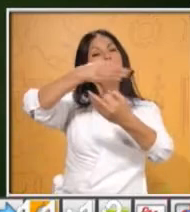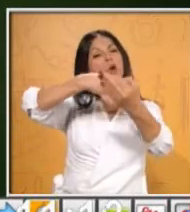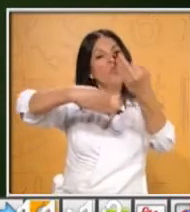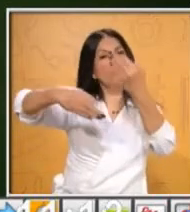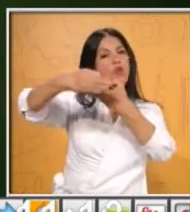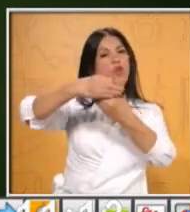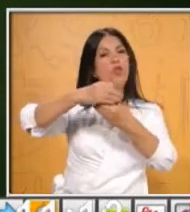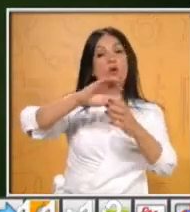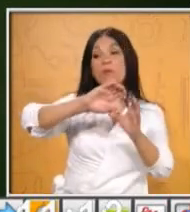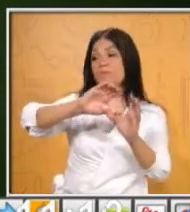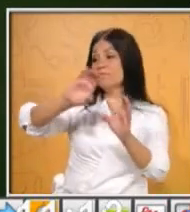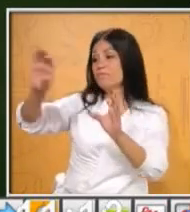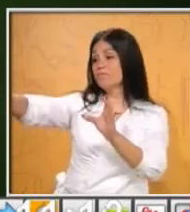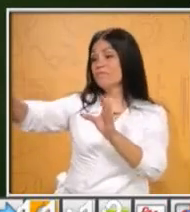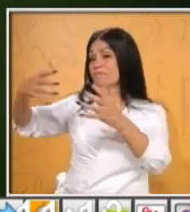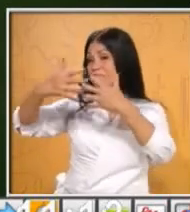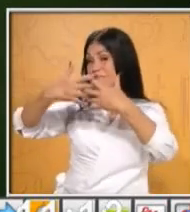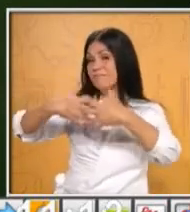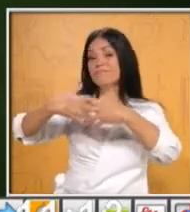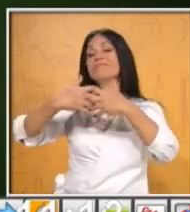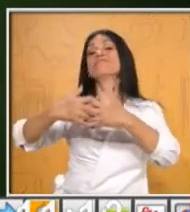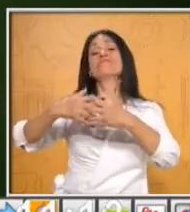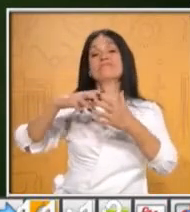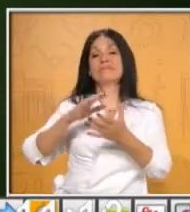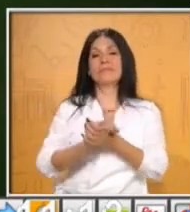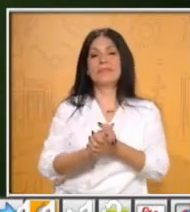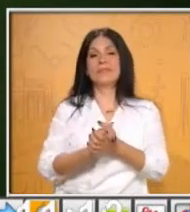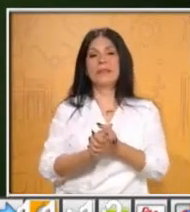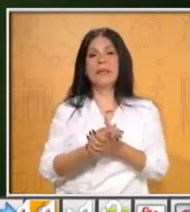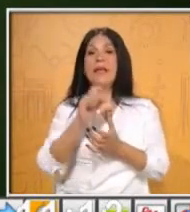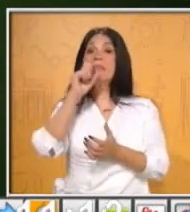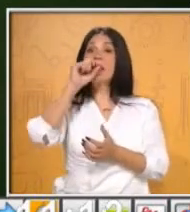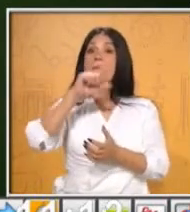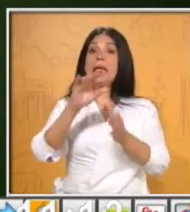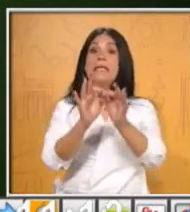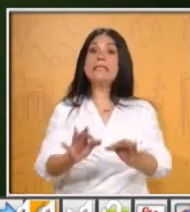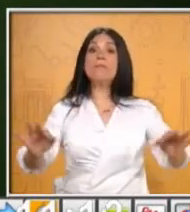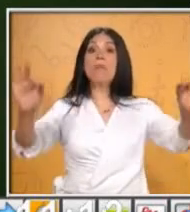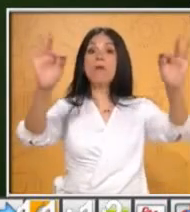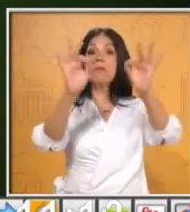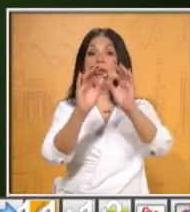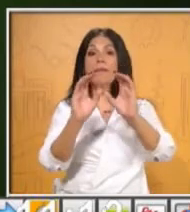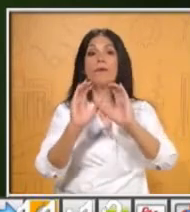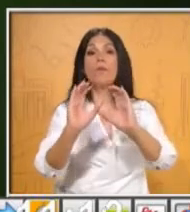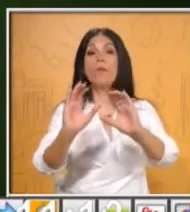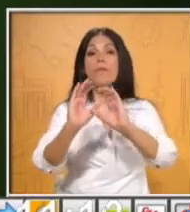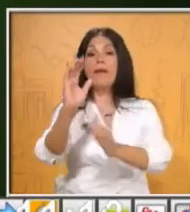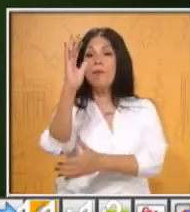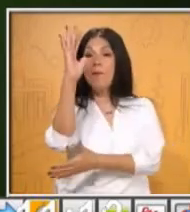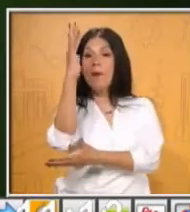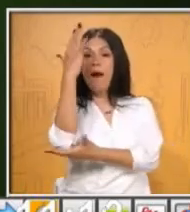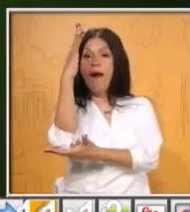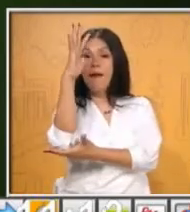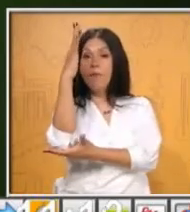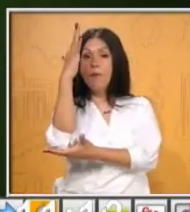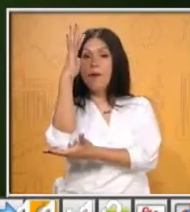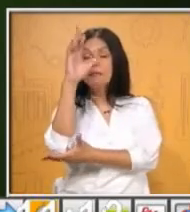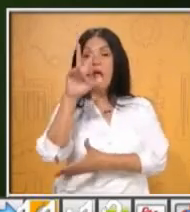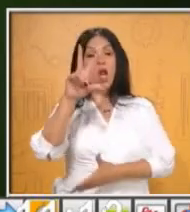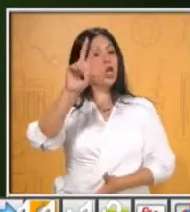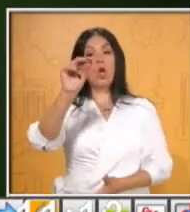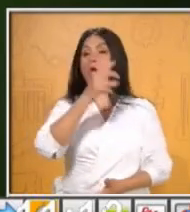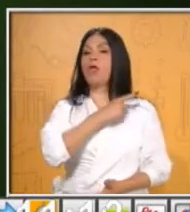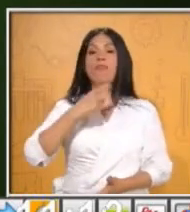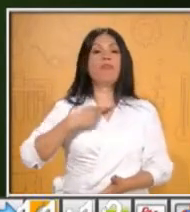importante, reforestar. Actualmente hay muchas organizaciones civiles que a lo que se dedican es regalar